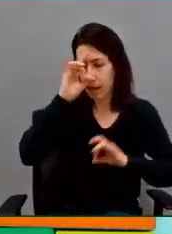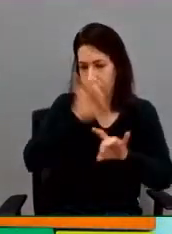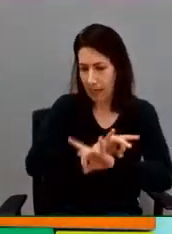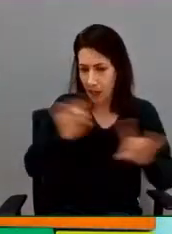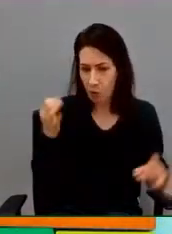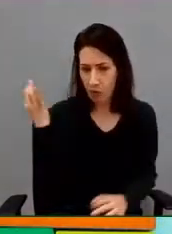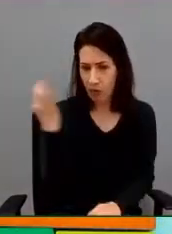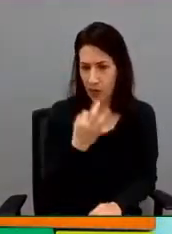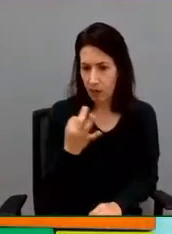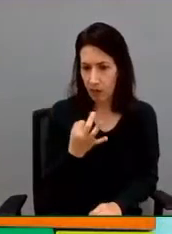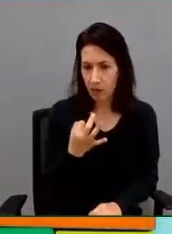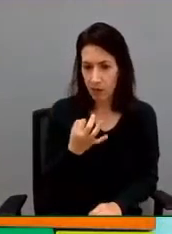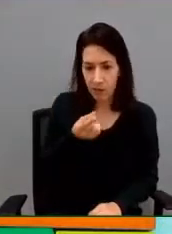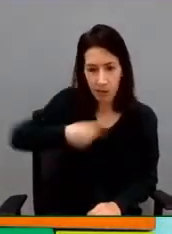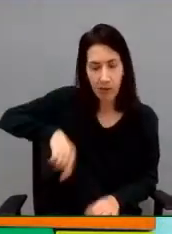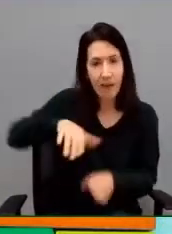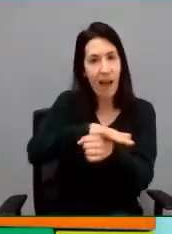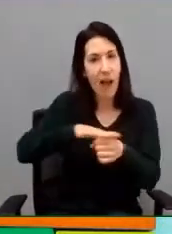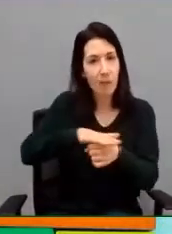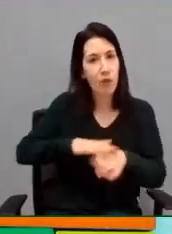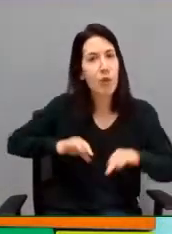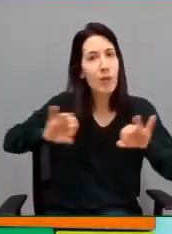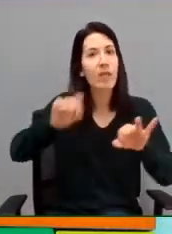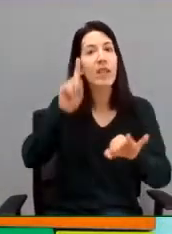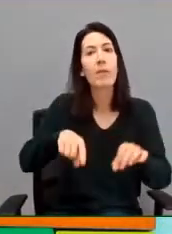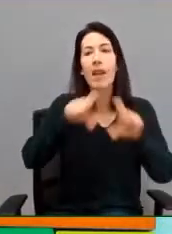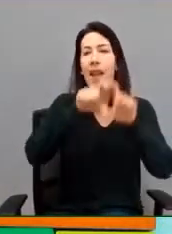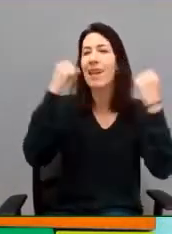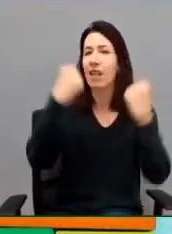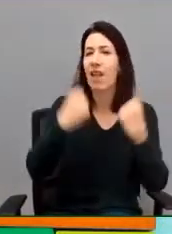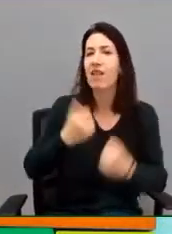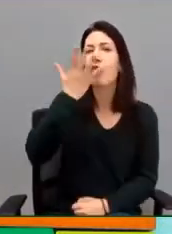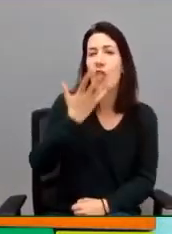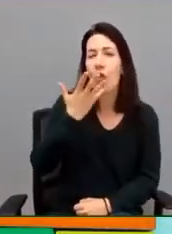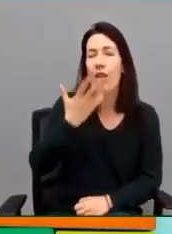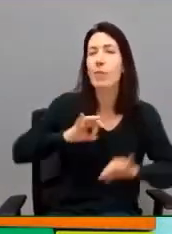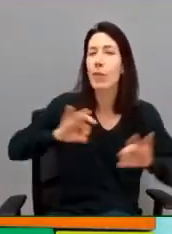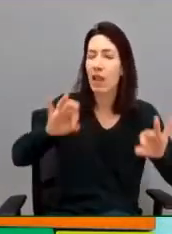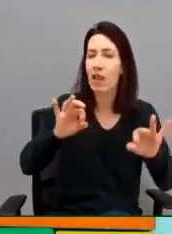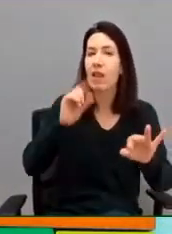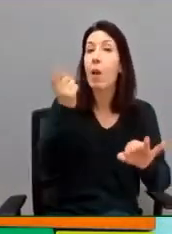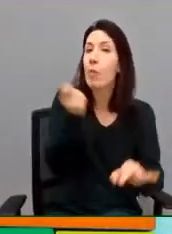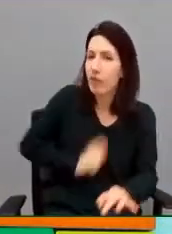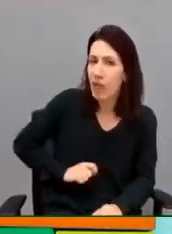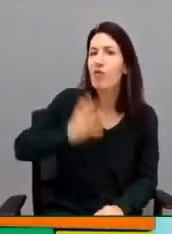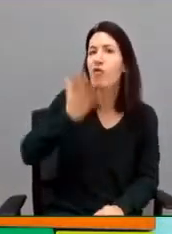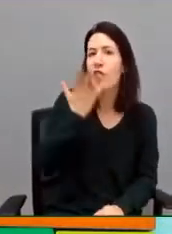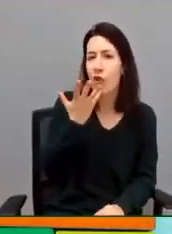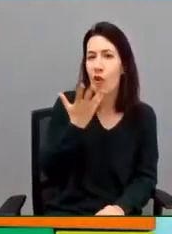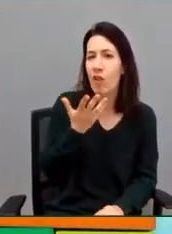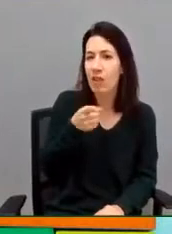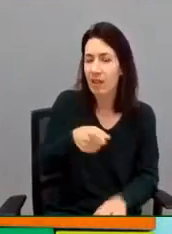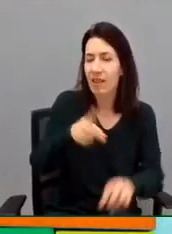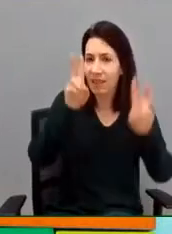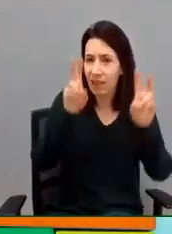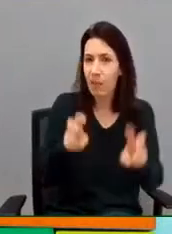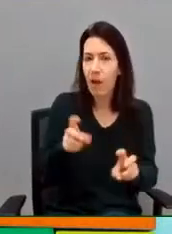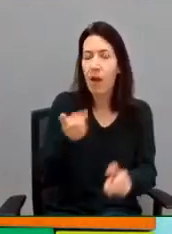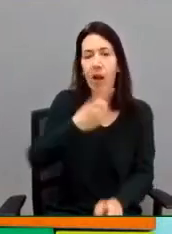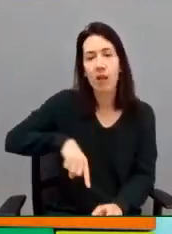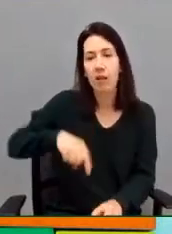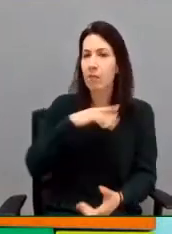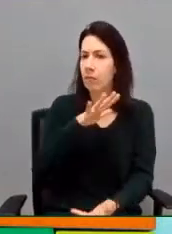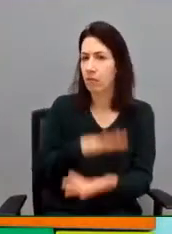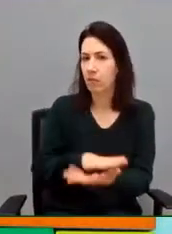desde el ámbito específico y las entidades especializadas y los profesionales especializados, tenemos la absoluta